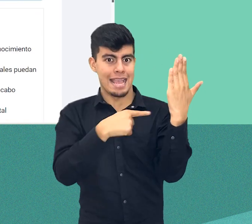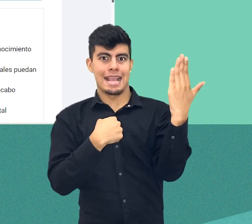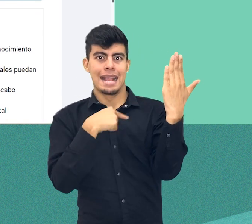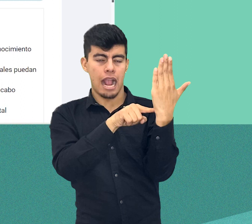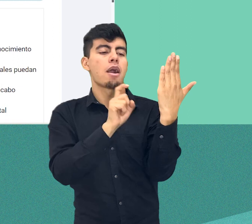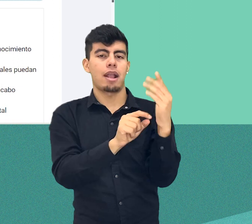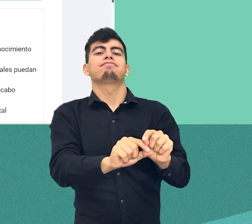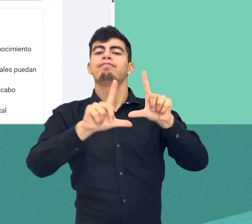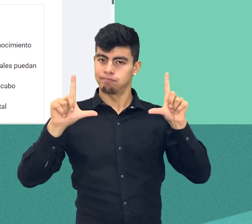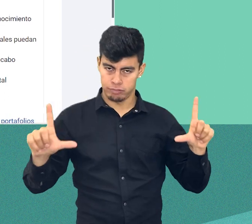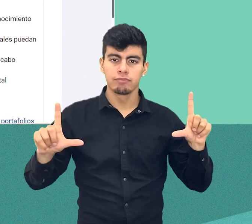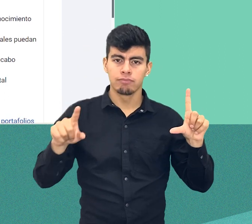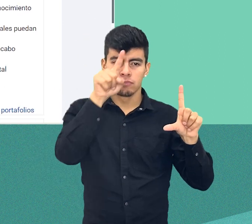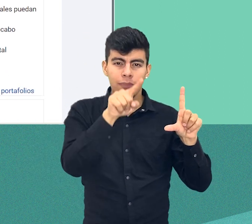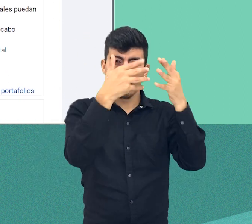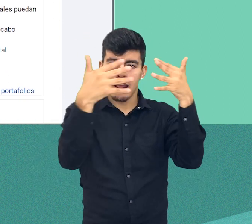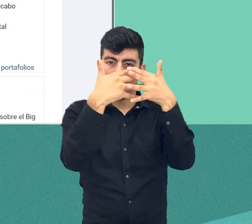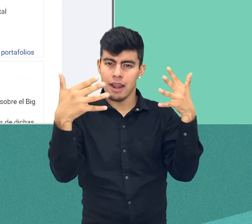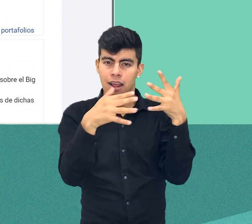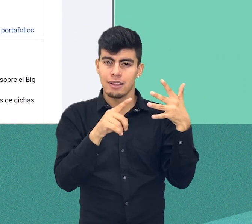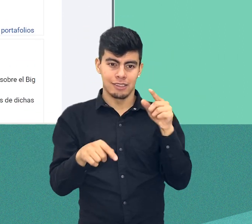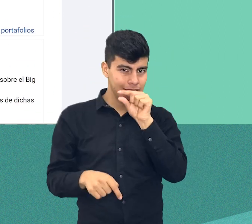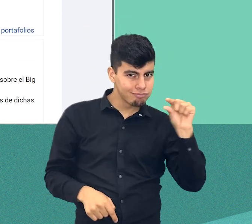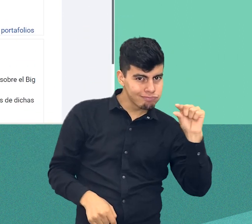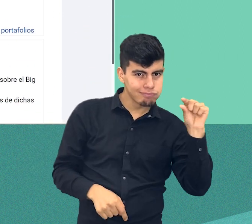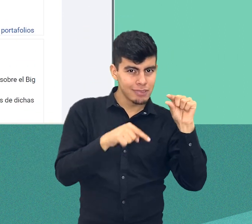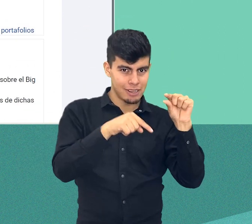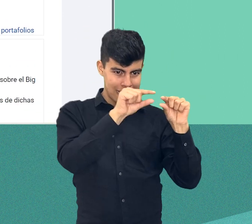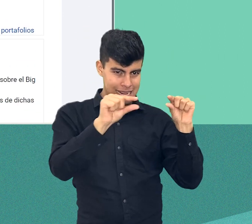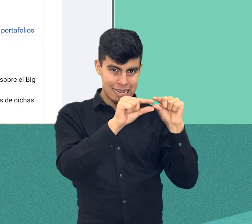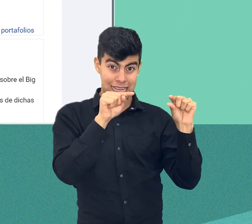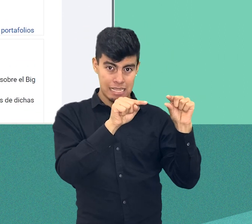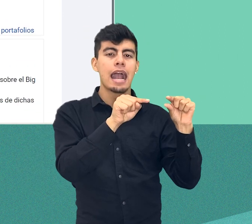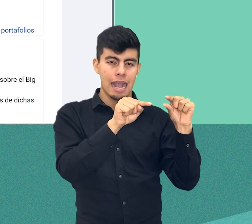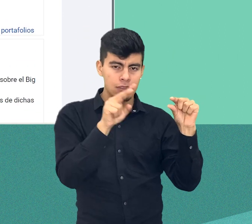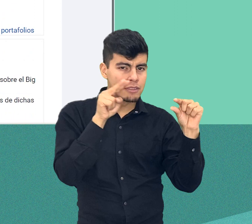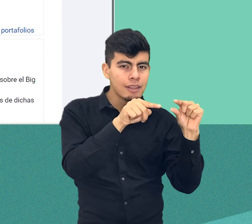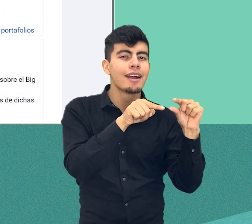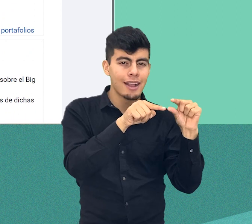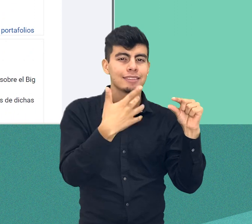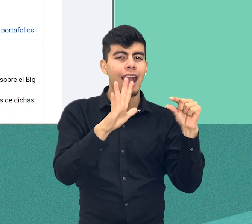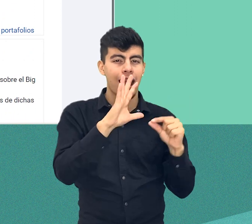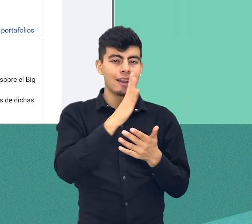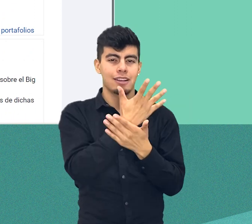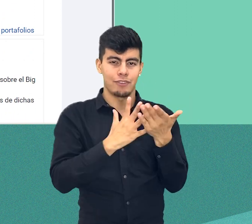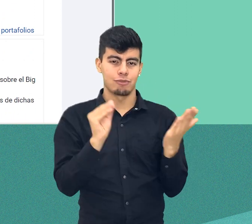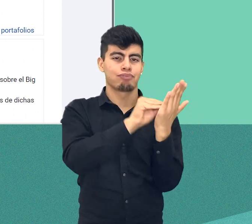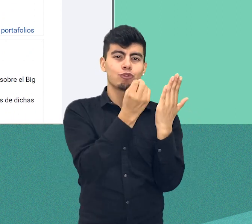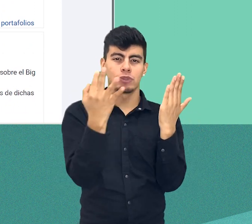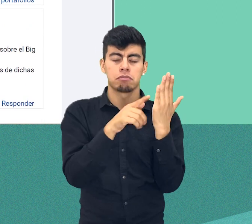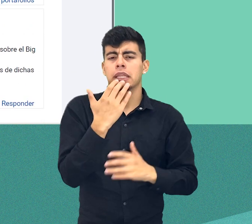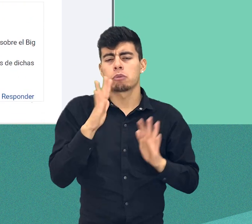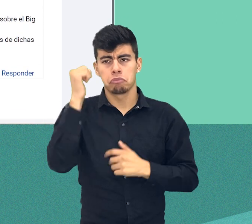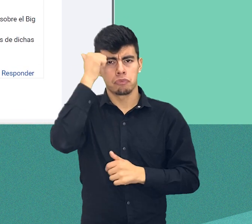esta acción, podremos visualizar la nota obtenida ubicada en la parte inferior izquierda del recuadro. En caso de que el tutor